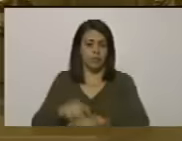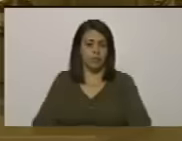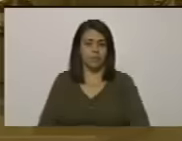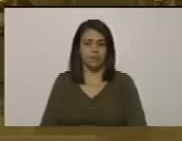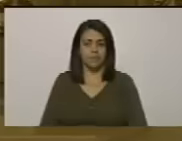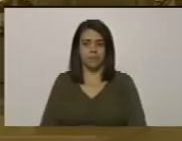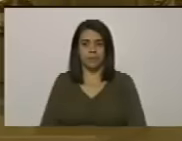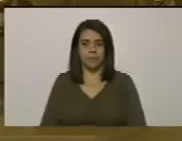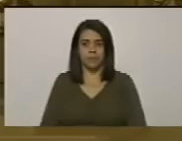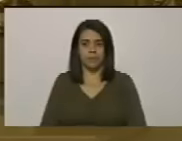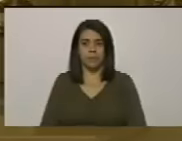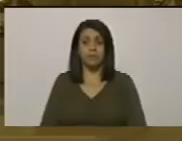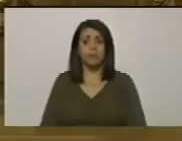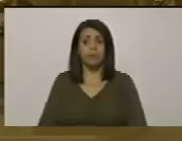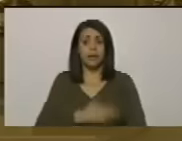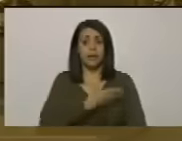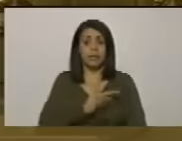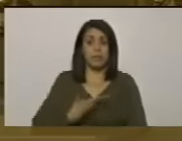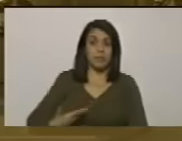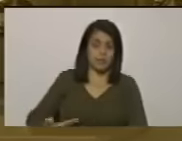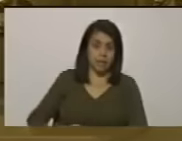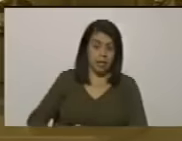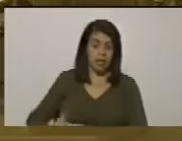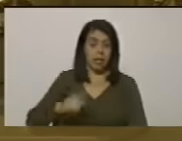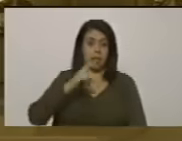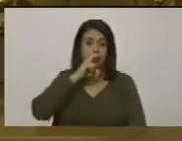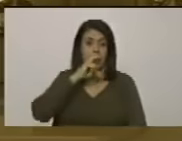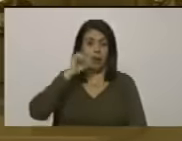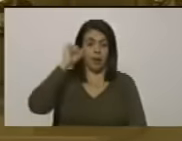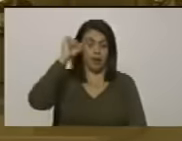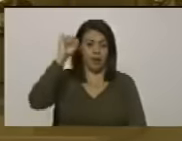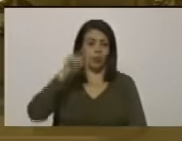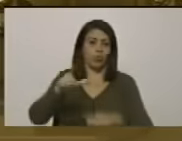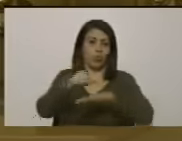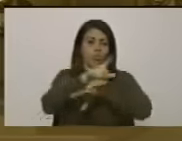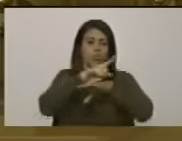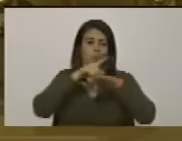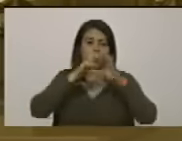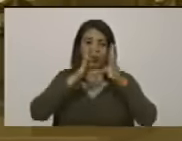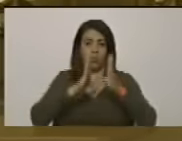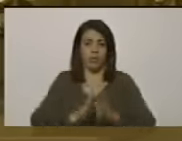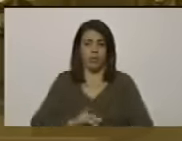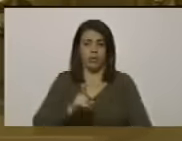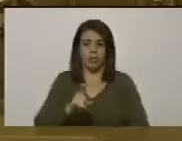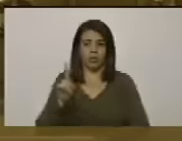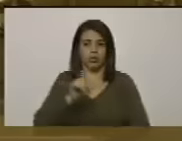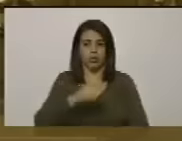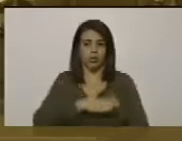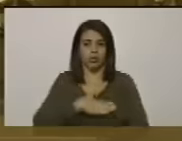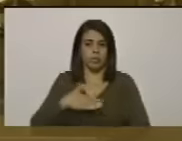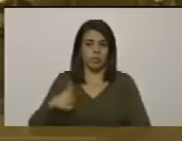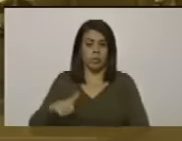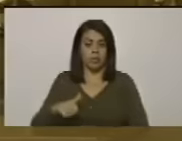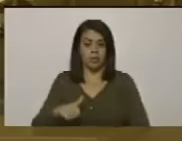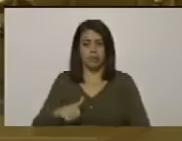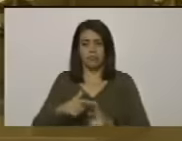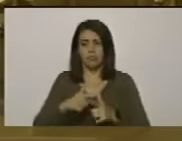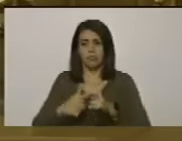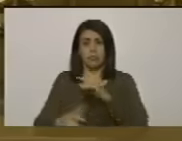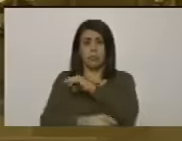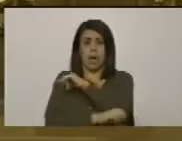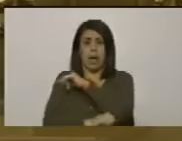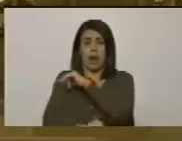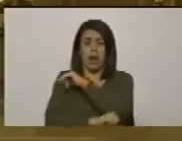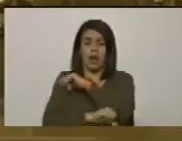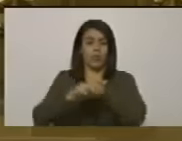o es que caso el presidente Nicolás Maduro y el gobierno no quiere meter presos a los delincuentes